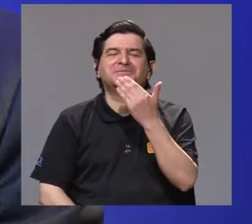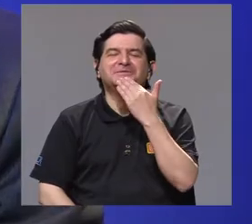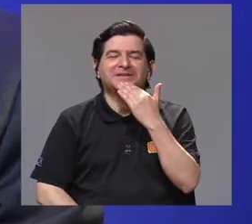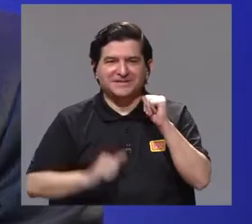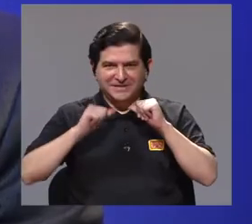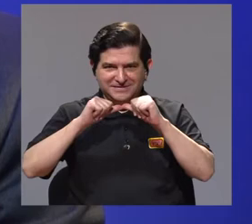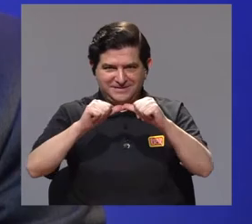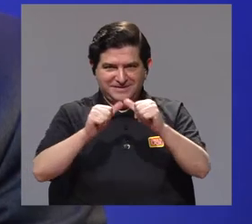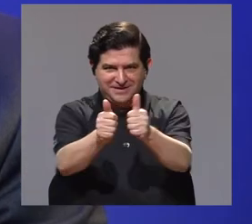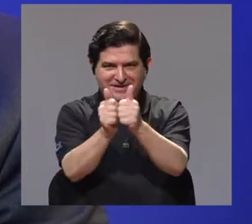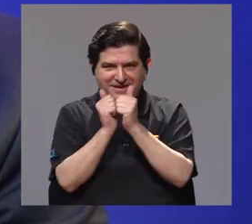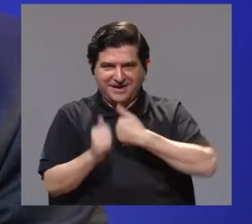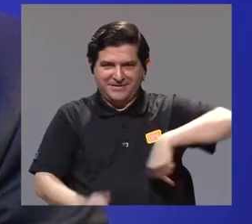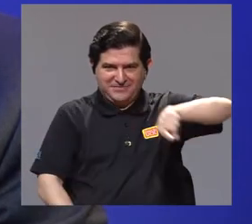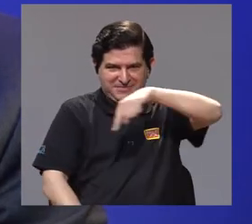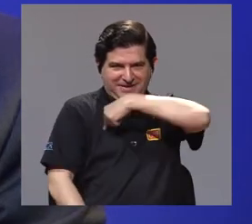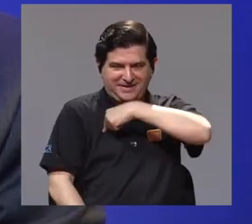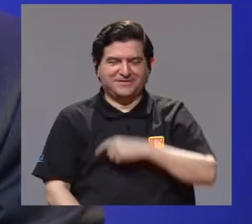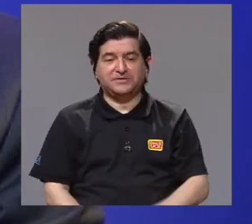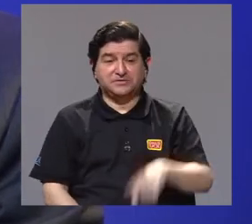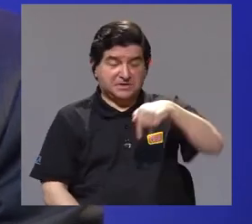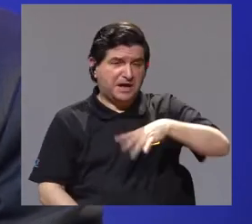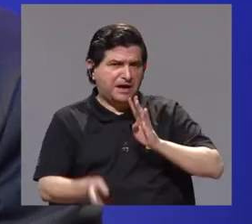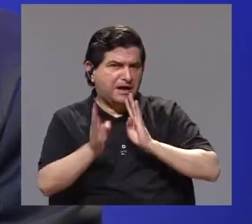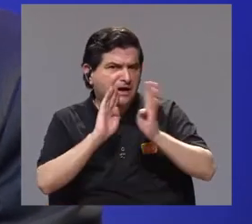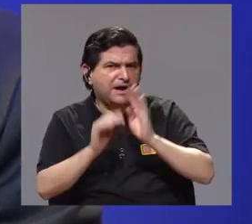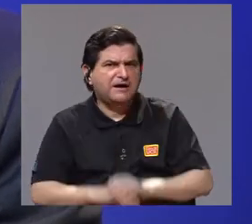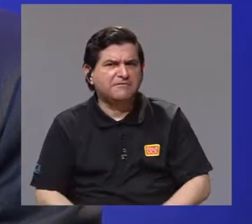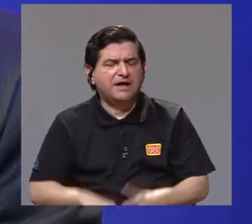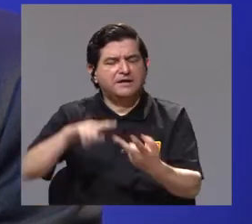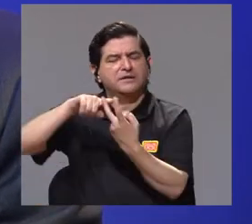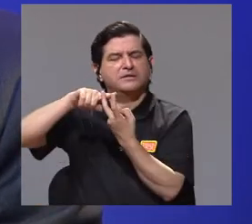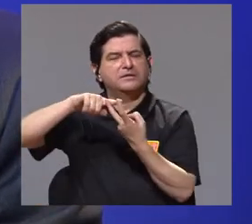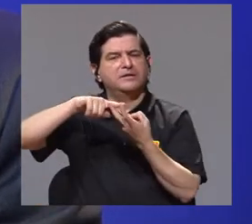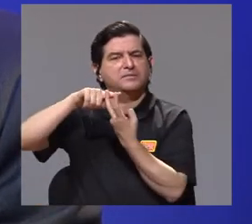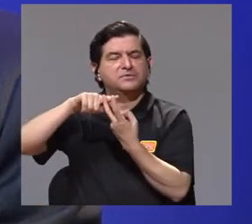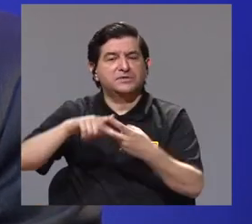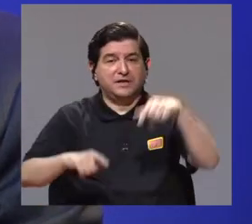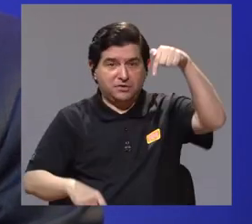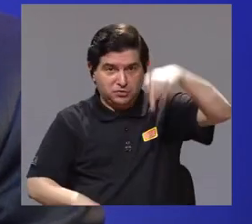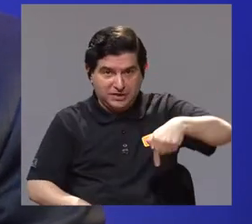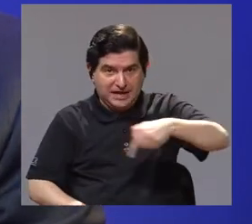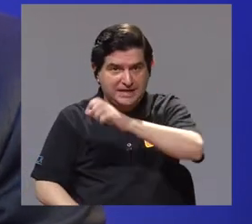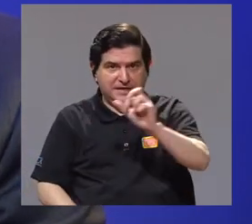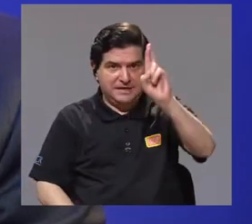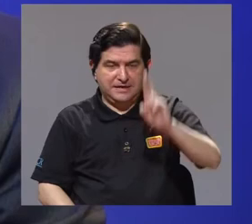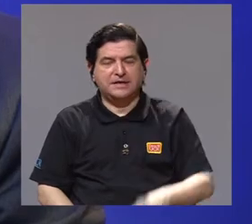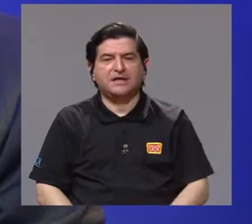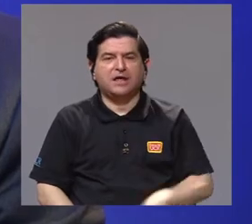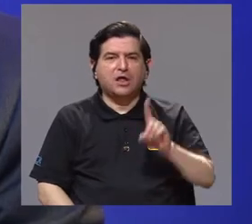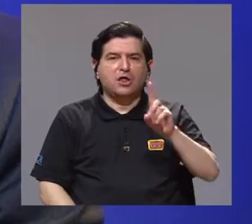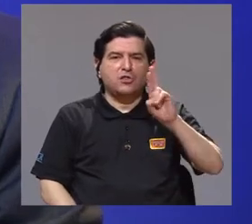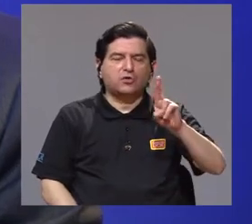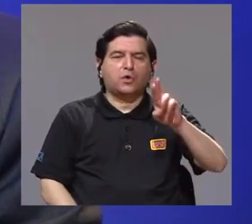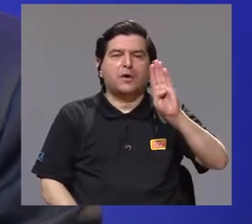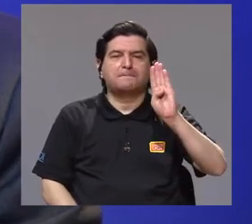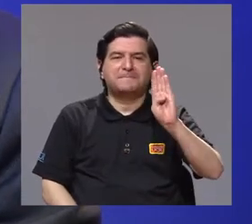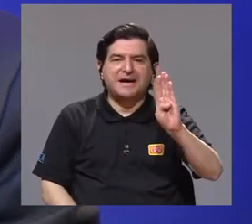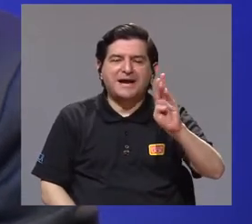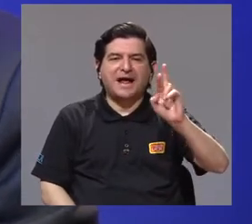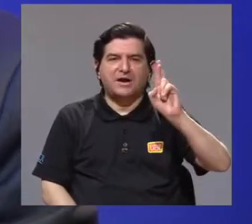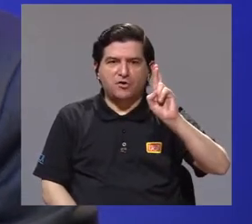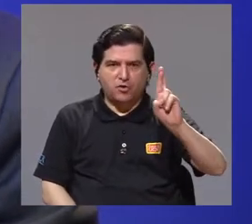Muchas gracias por continuar con nosotros. Estamos hablando sobre murciélagos de Costa Rica con el doctor